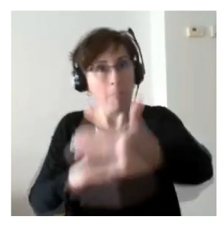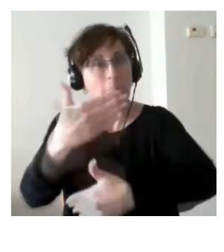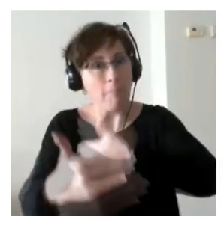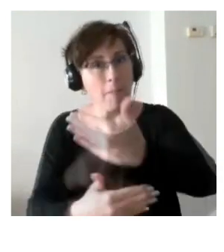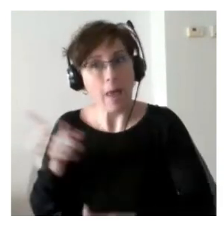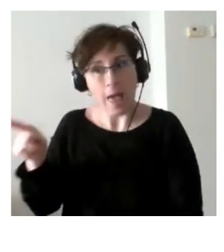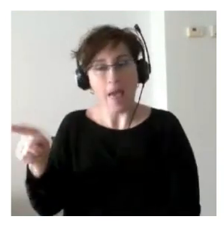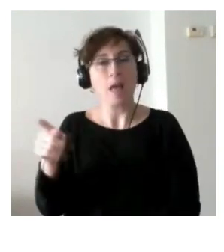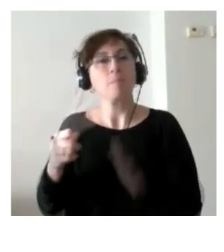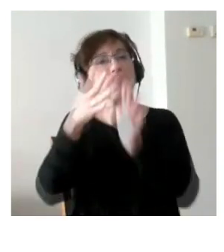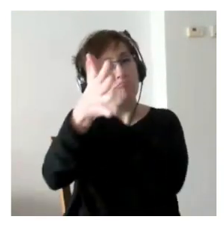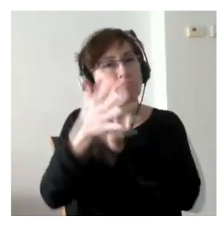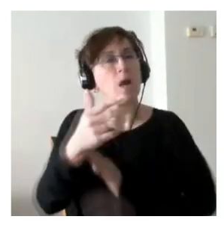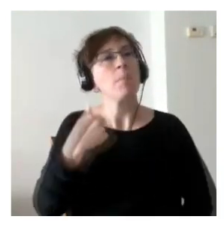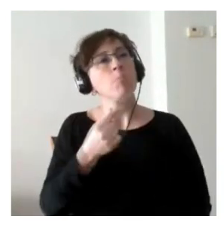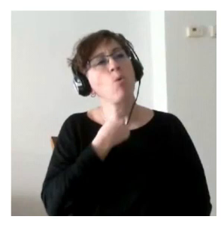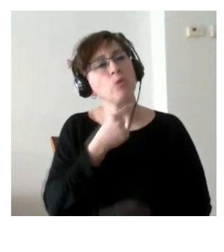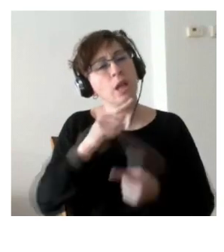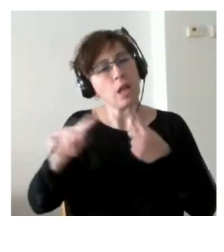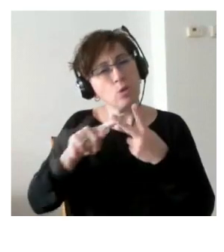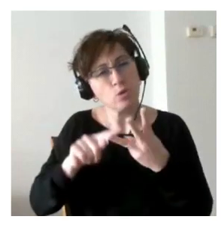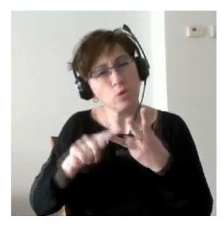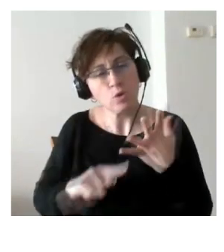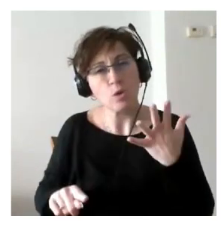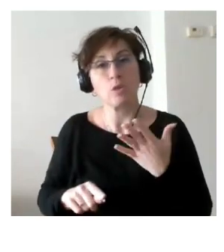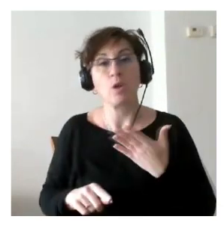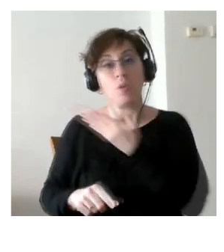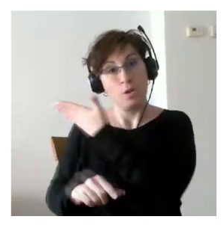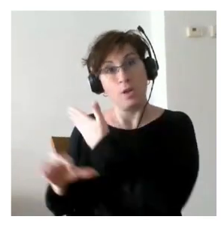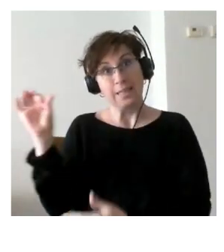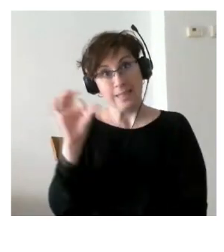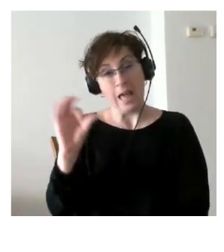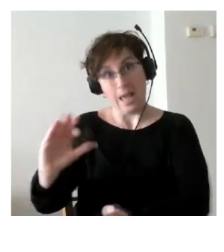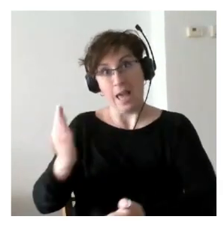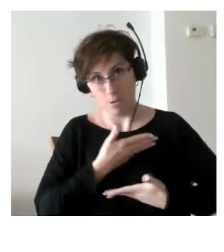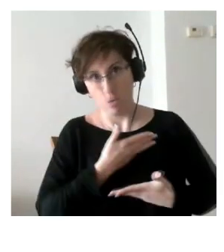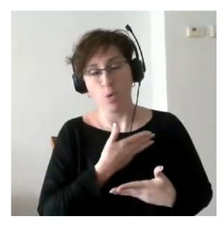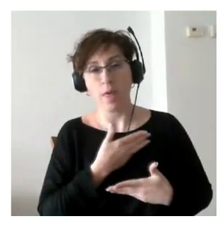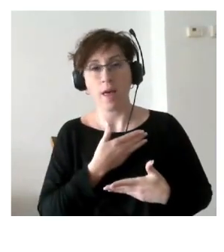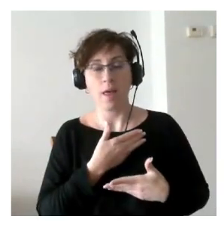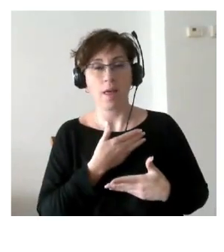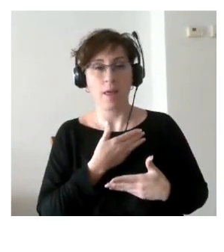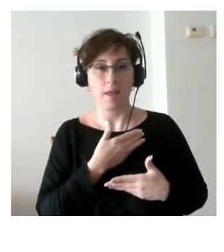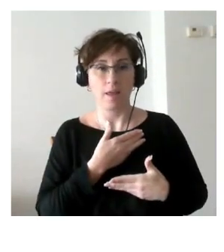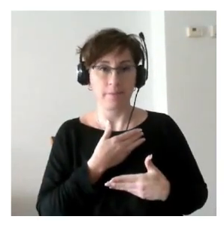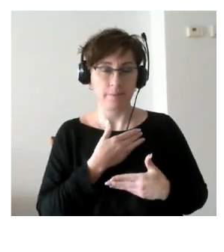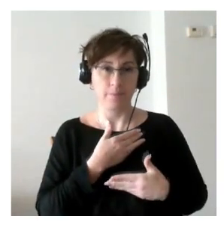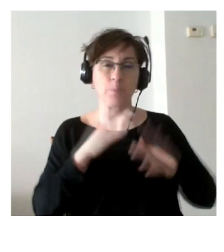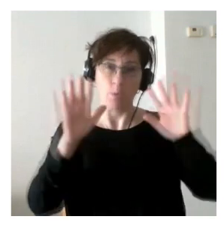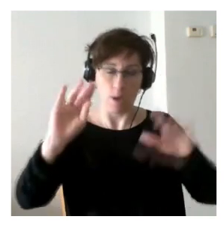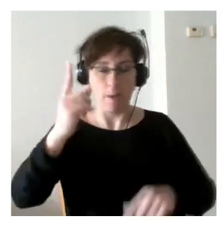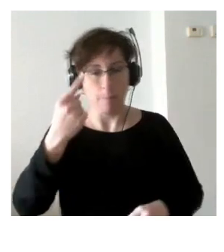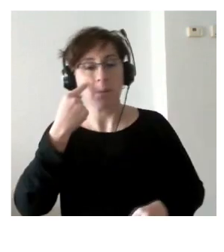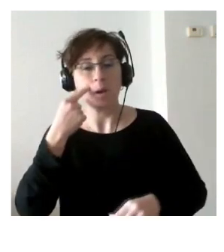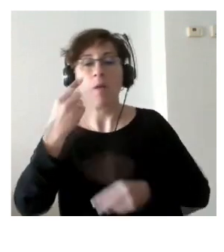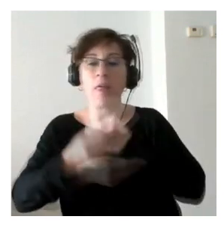dice lo que le gustaría tener nos ayuda Sara porque en este caso si está presente ah primero bueno pues primero a ver qué podemos hacer